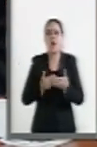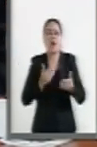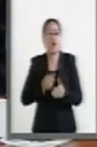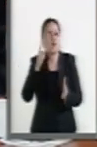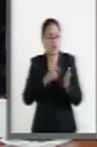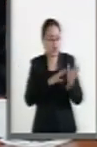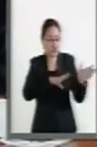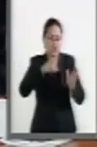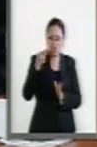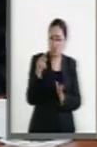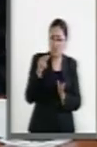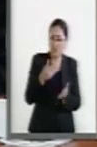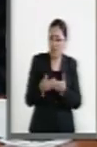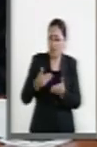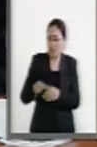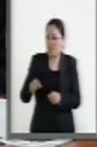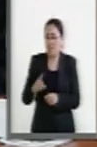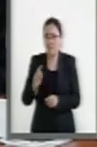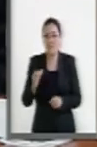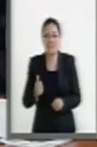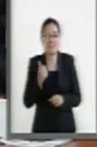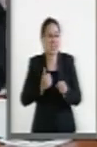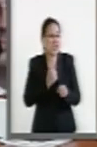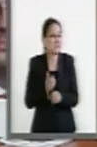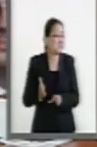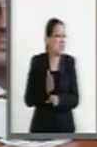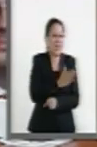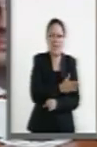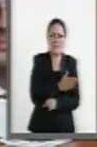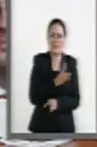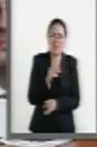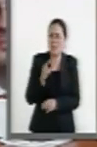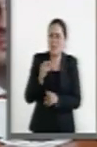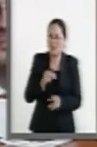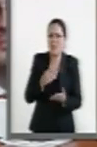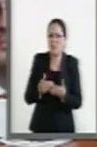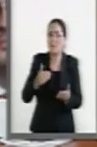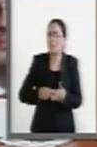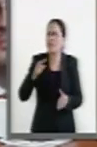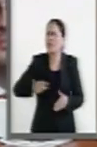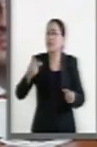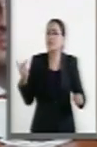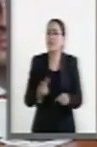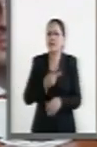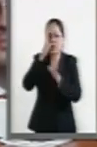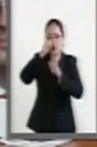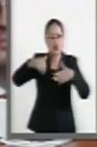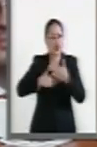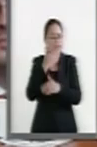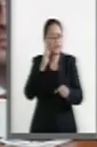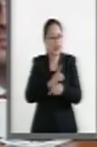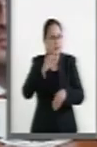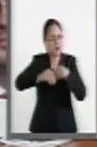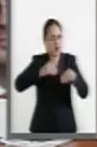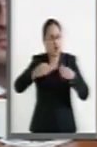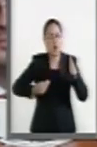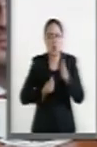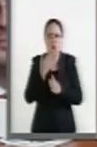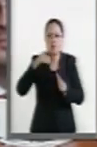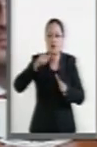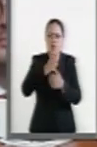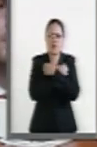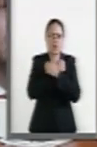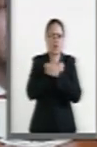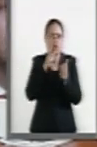1980, hace 36 años. Ni siquiera hablar de lo que se dio en el Acuerdo Nacional de Modernización Educativa en